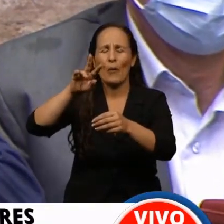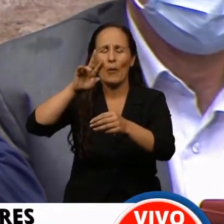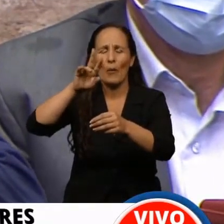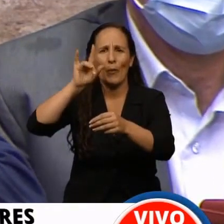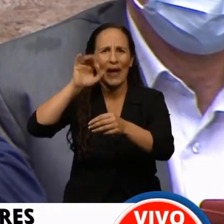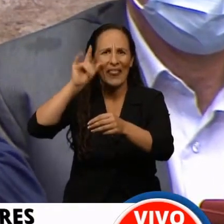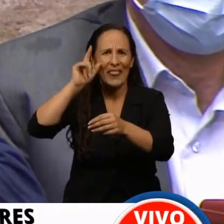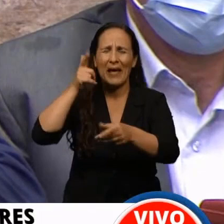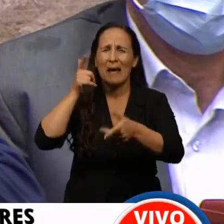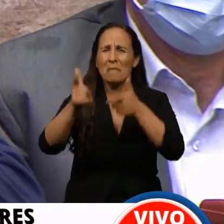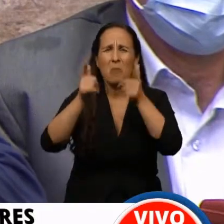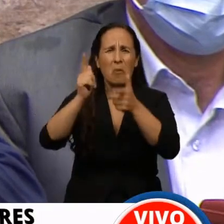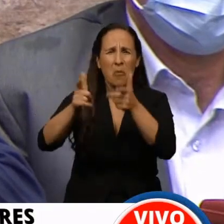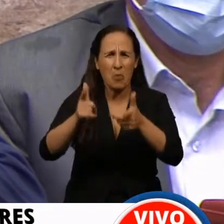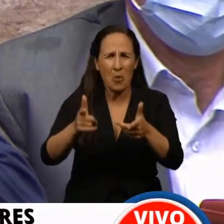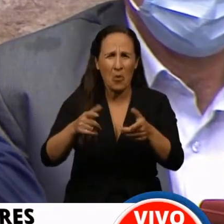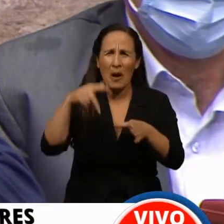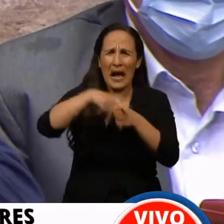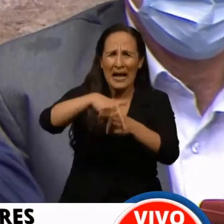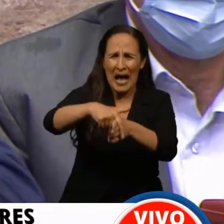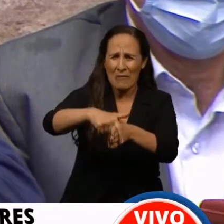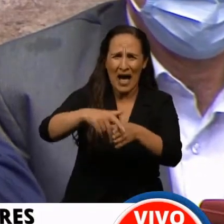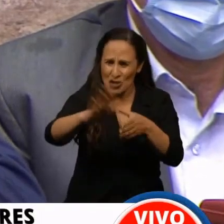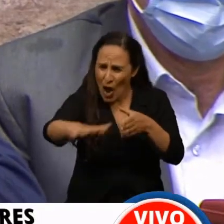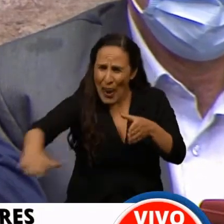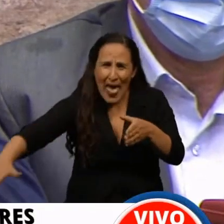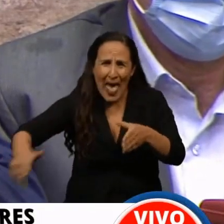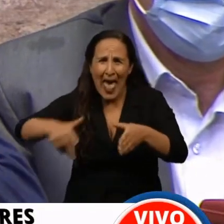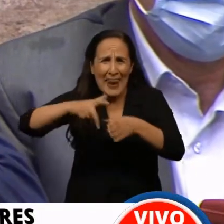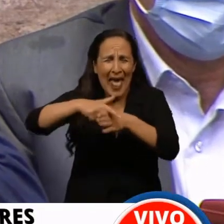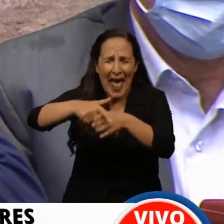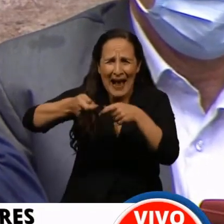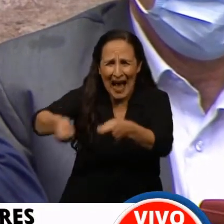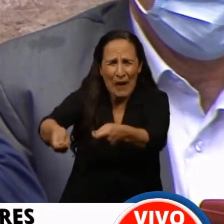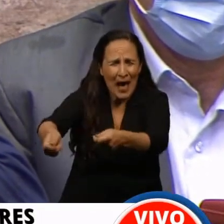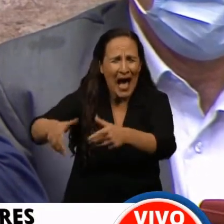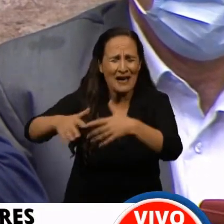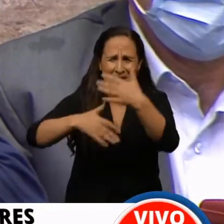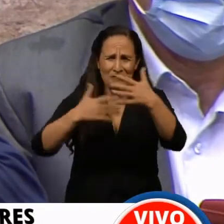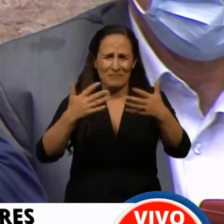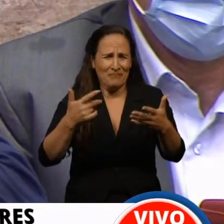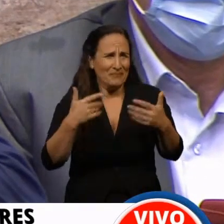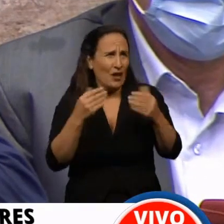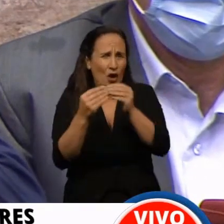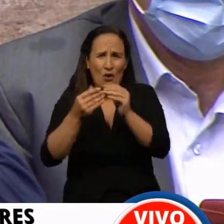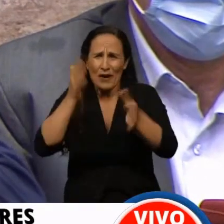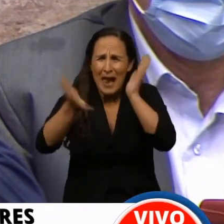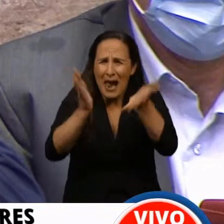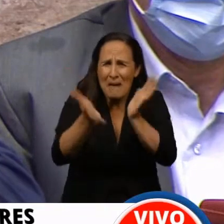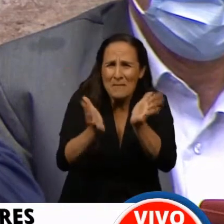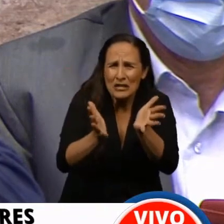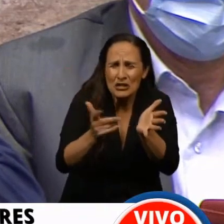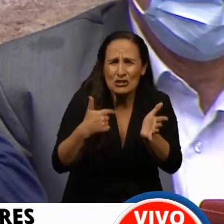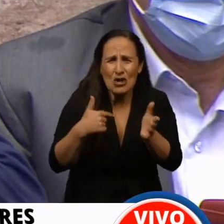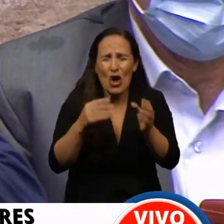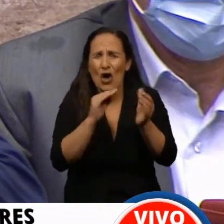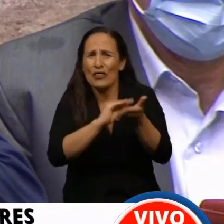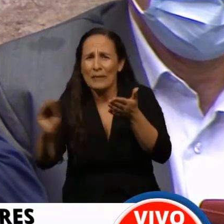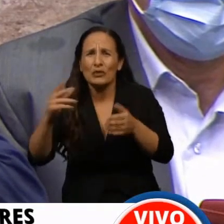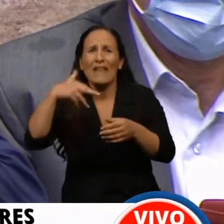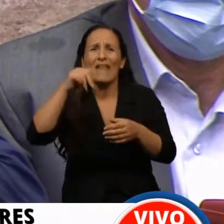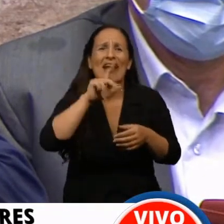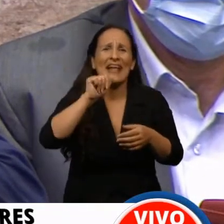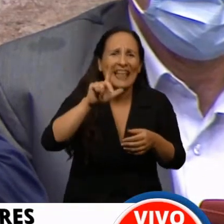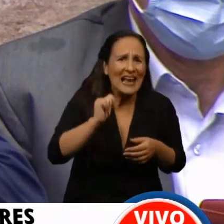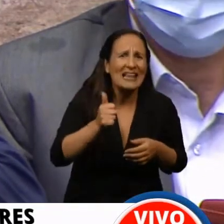tiraban a las niñas los caballos de la montada. Los reprimieron, inclusive a nuestros compañeros y compañeras diputadas. Natalia